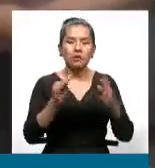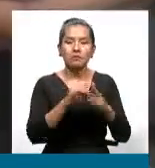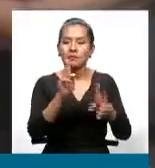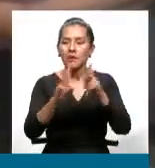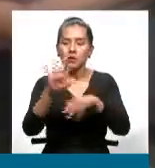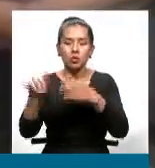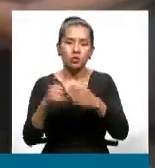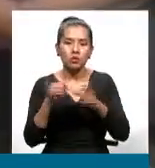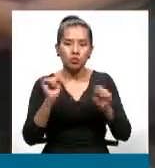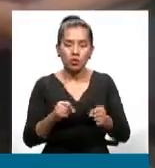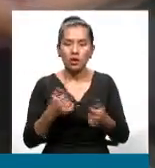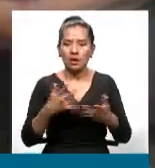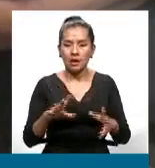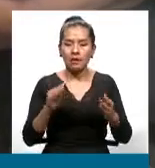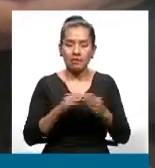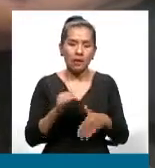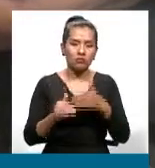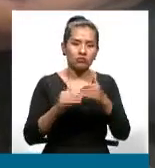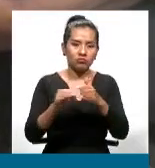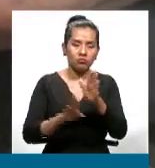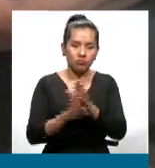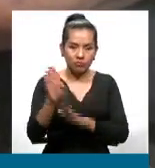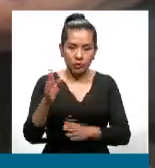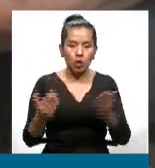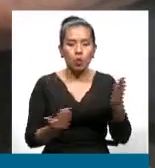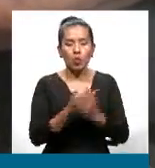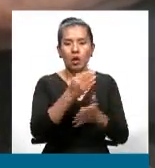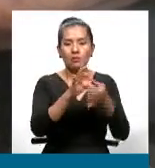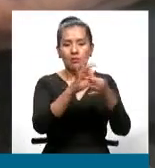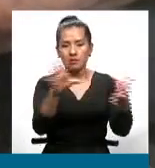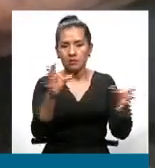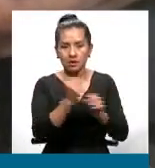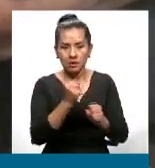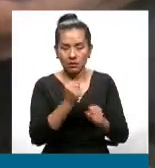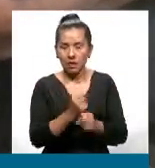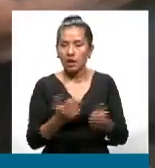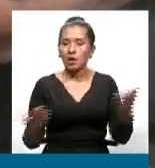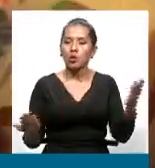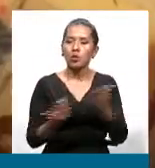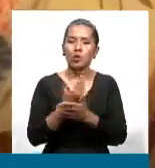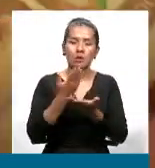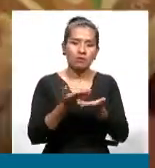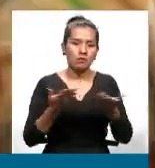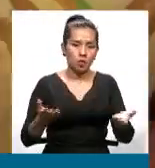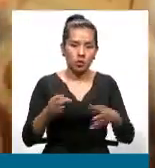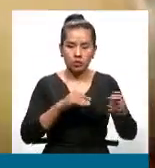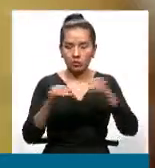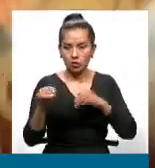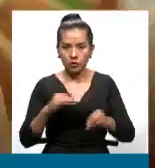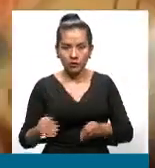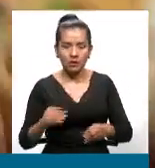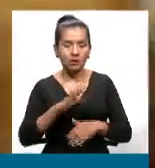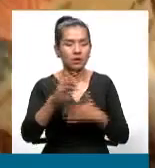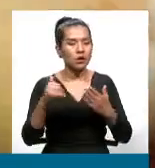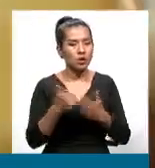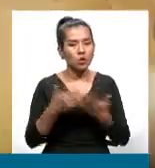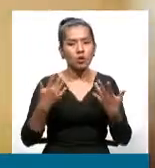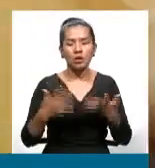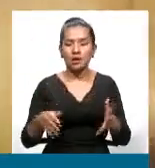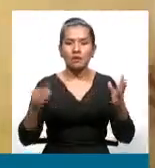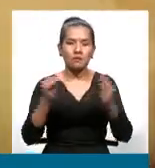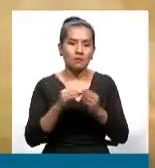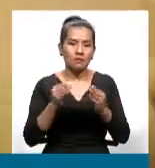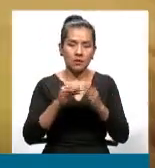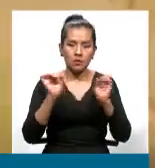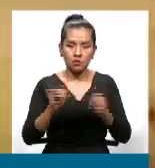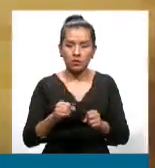personas que van a ir trabajando porque generan nuevos puestos de trabajo, entonces, hay una mayor dinámica que va a llegar justamente